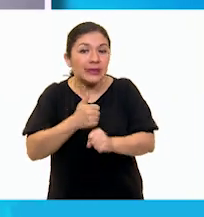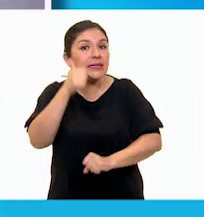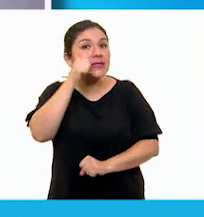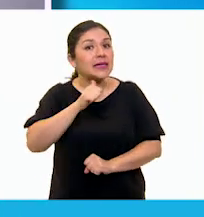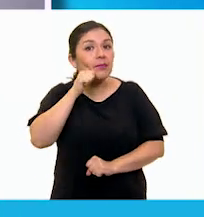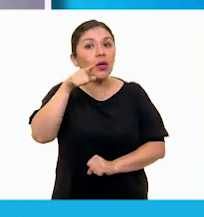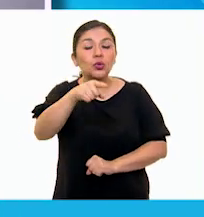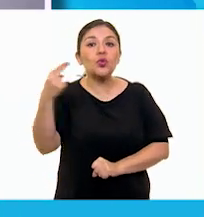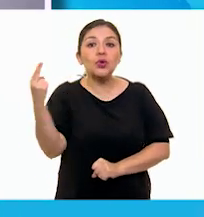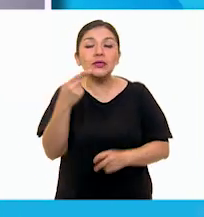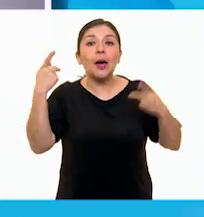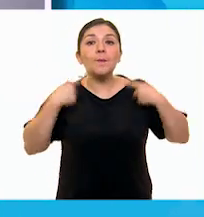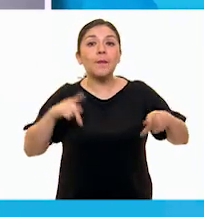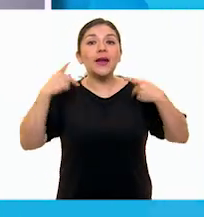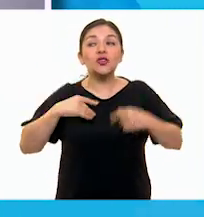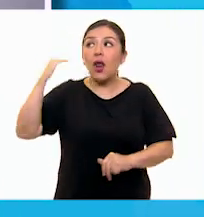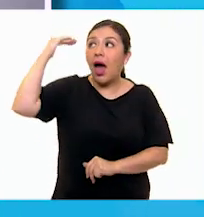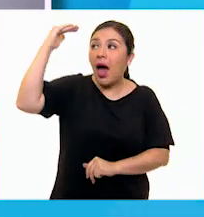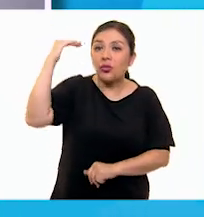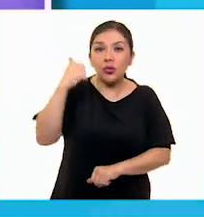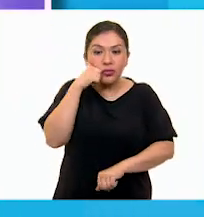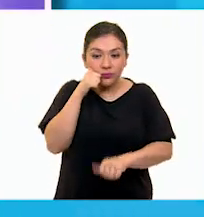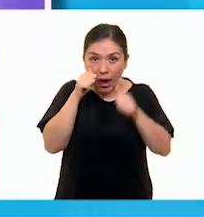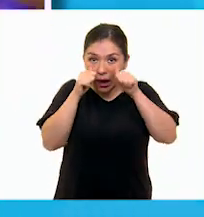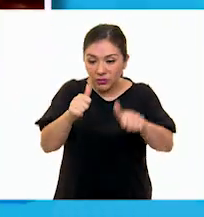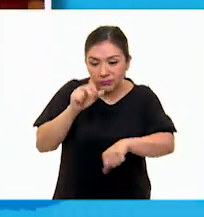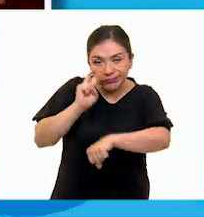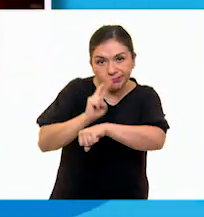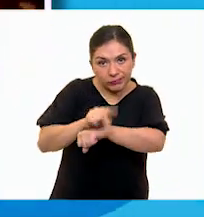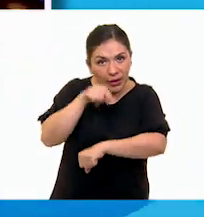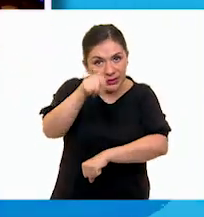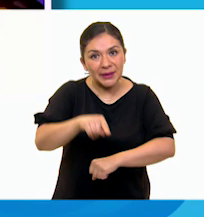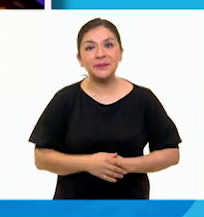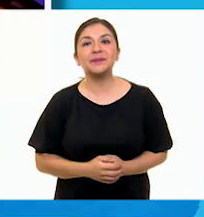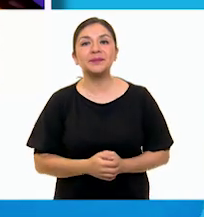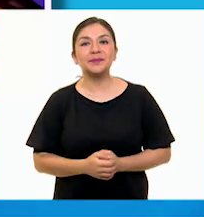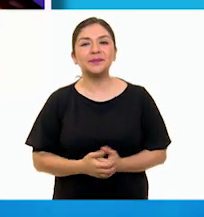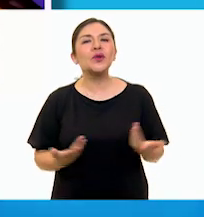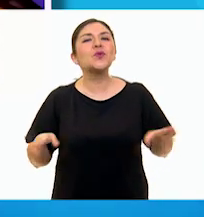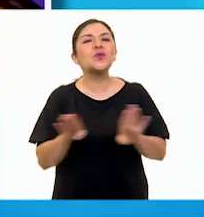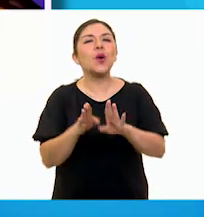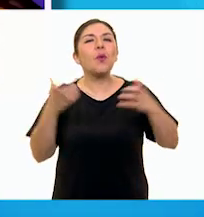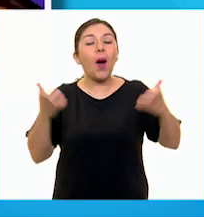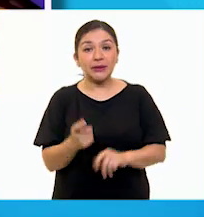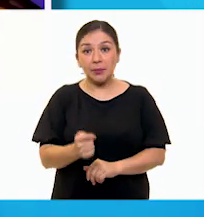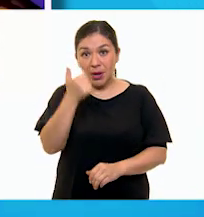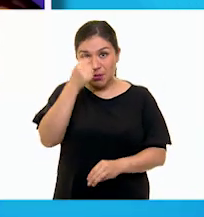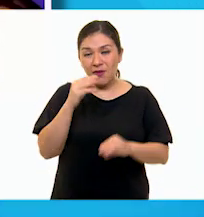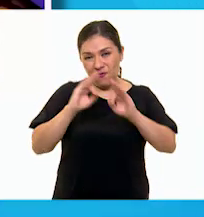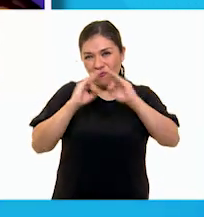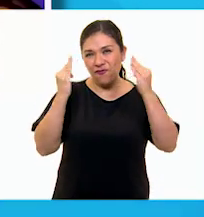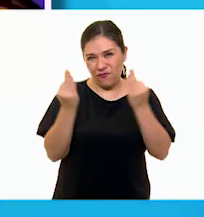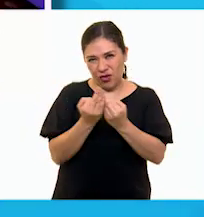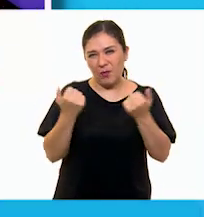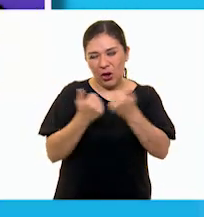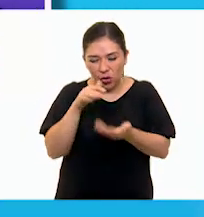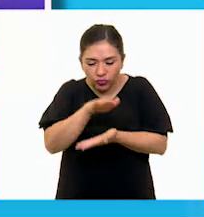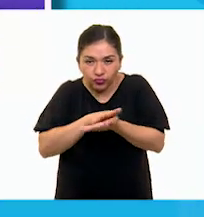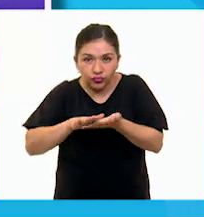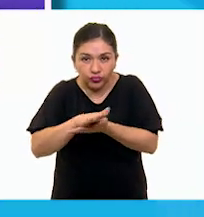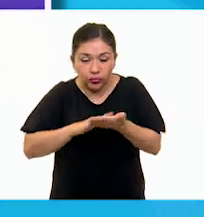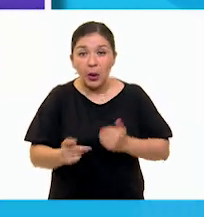necesitamos la supervisión de un adulto. Para realizar nuestra figura de plastilina animada,